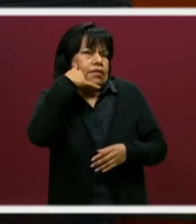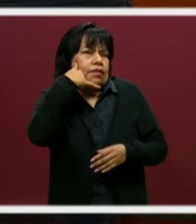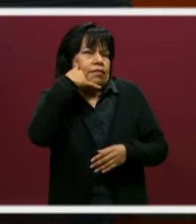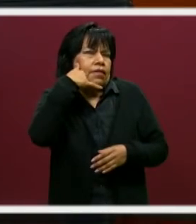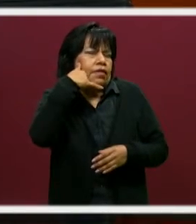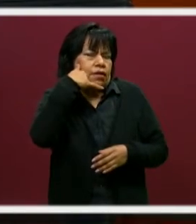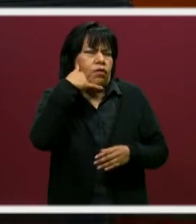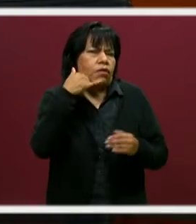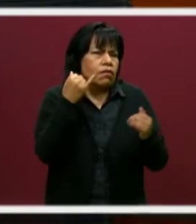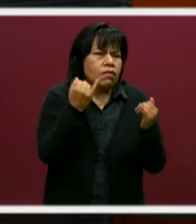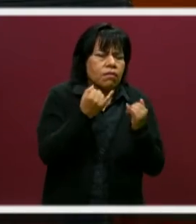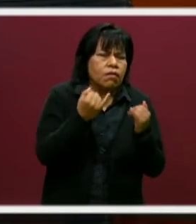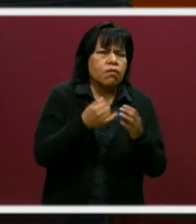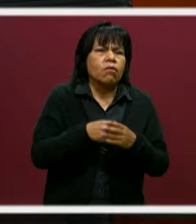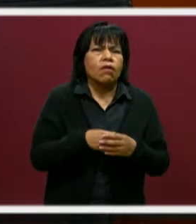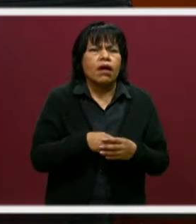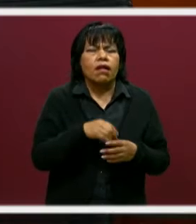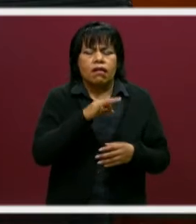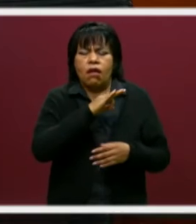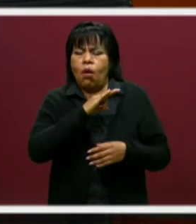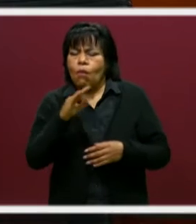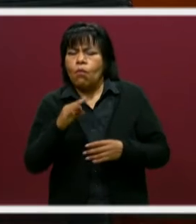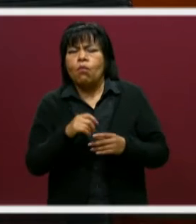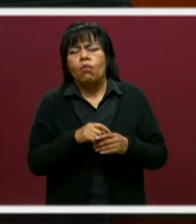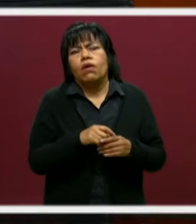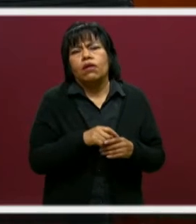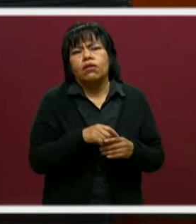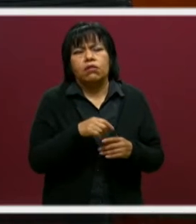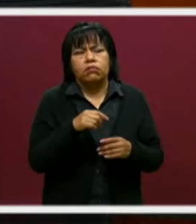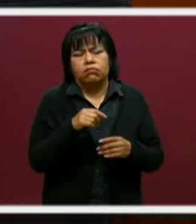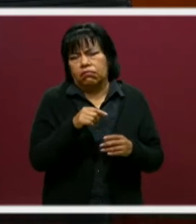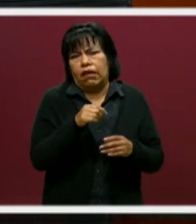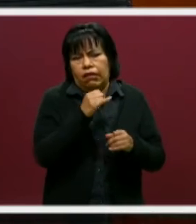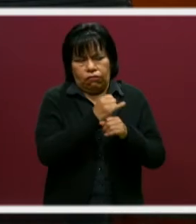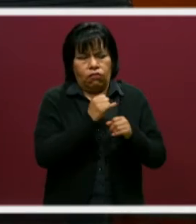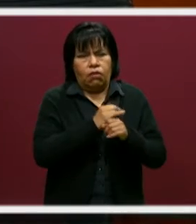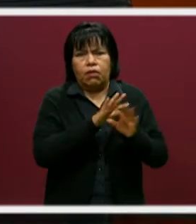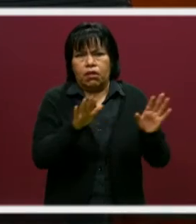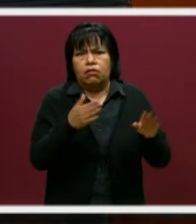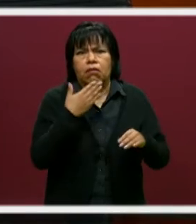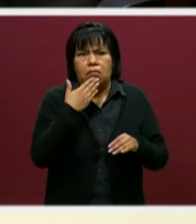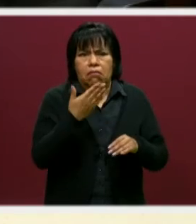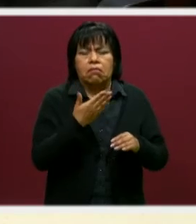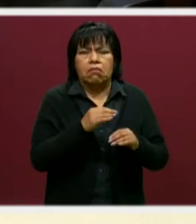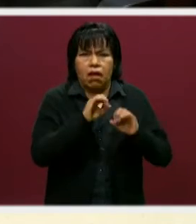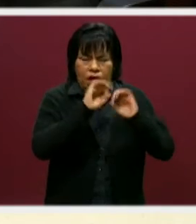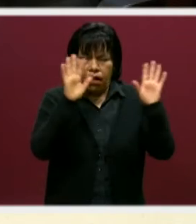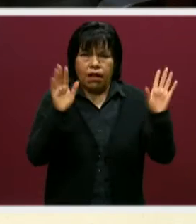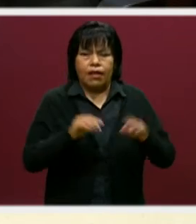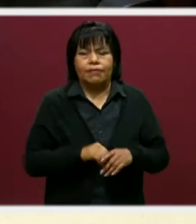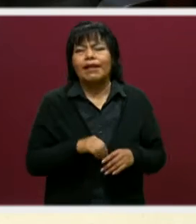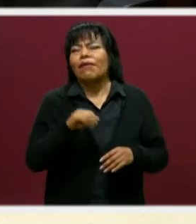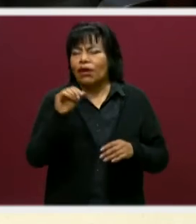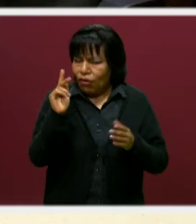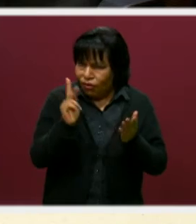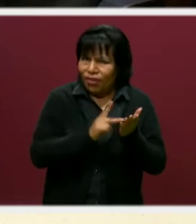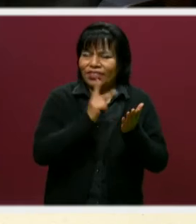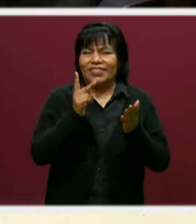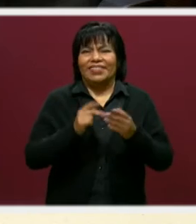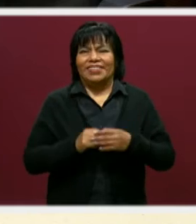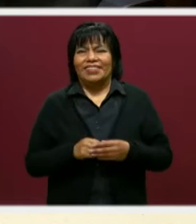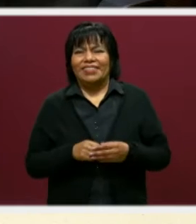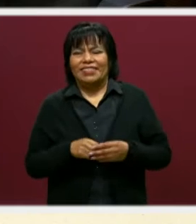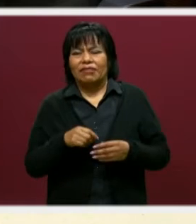que se van a estar presentando, pueden obtener esa información. Muy bien. Entonces, recapitulando un poquito, Johanna,